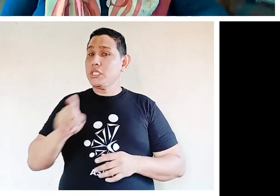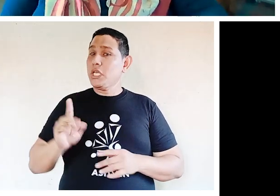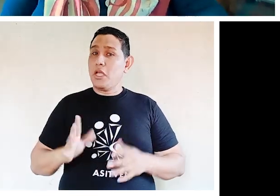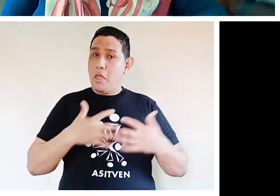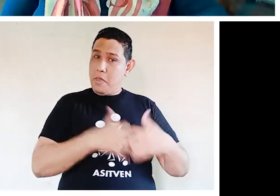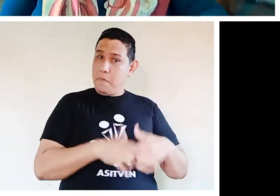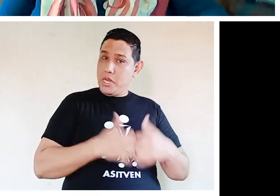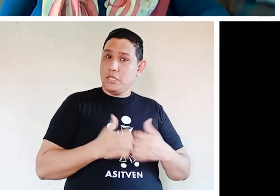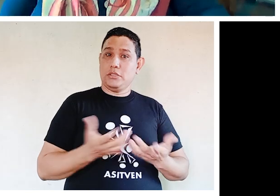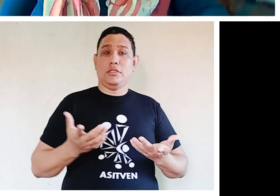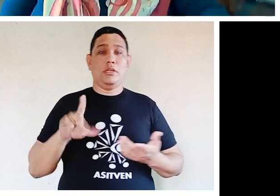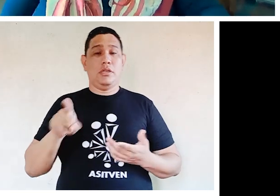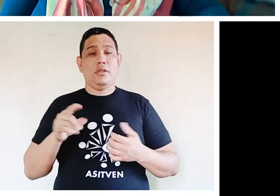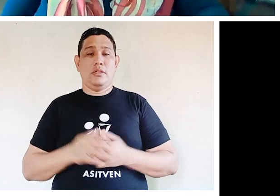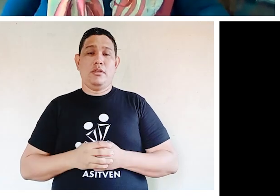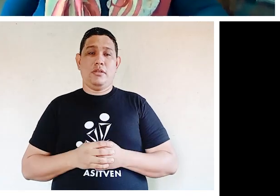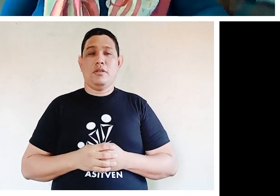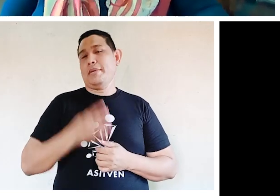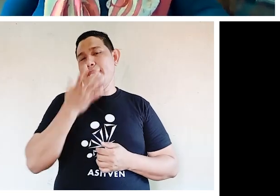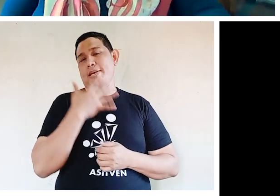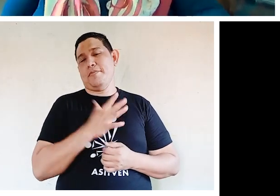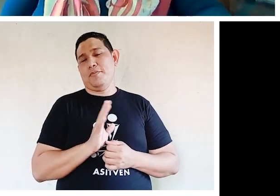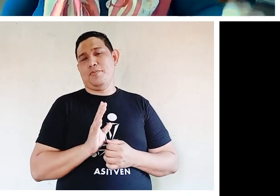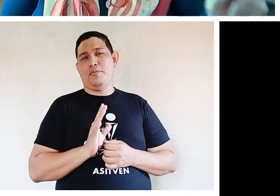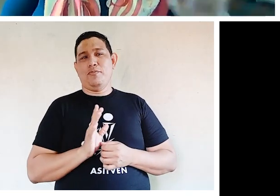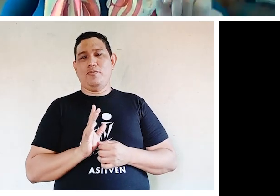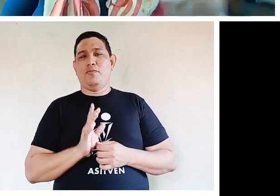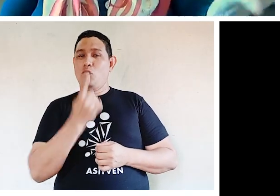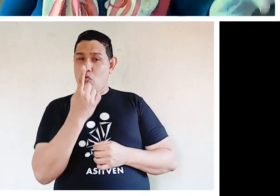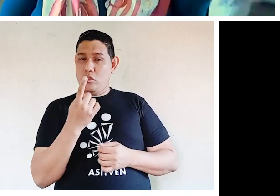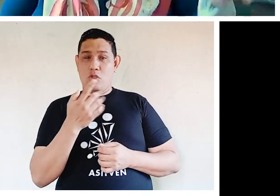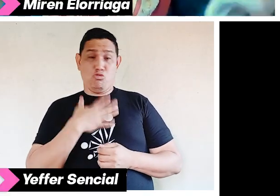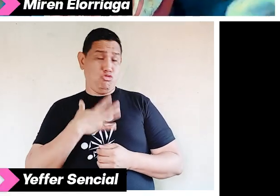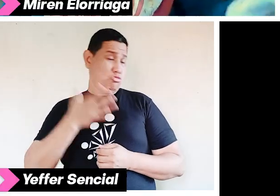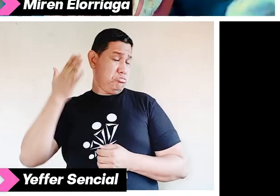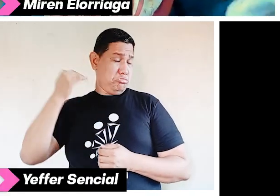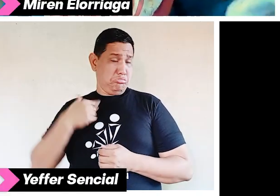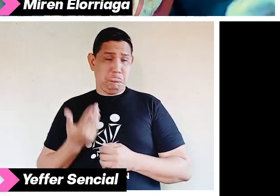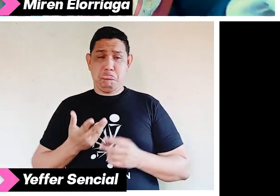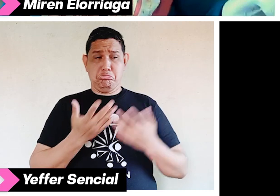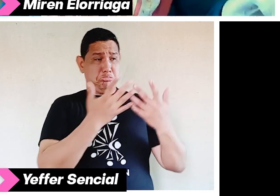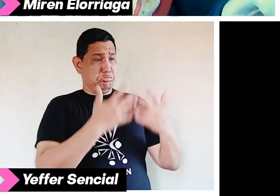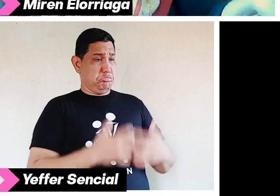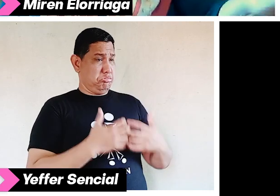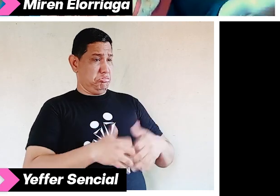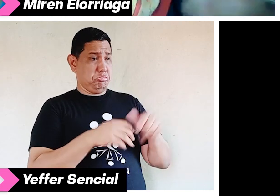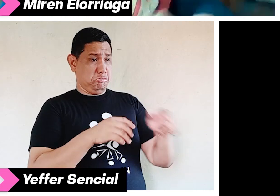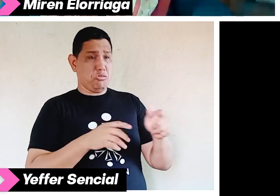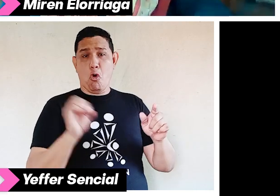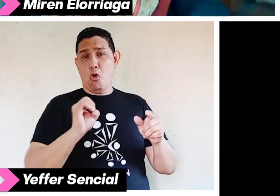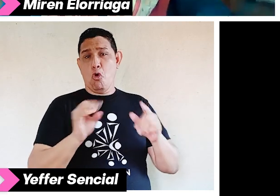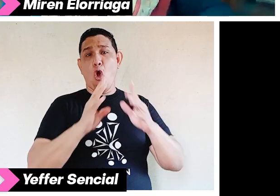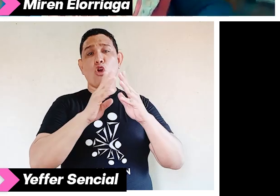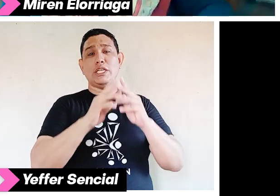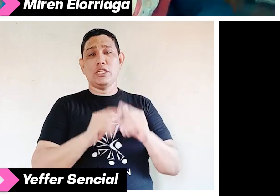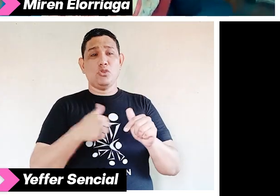empresas porque yo no era cliente de muchas organizaciones, de muchos negocios, muchas empresas. Y hoy en día,